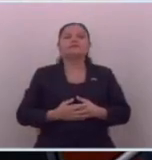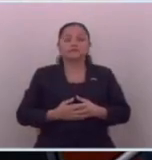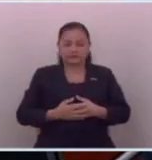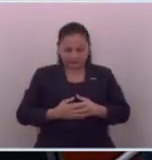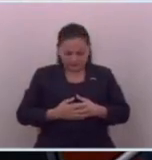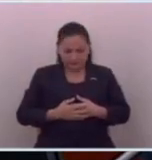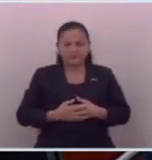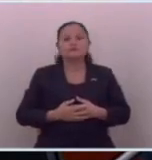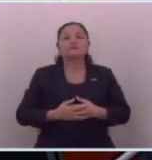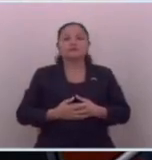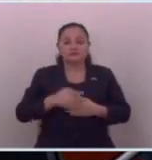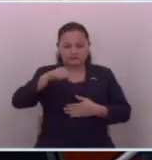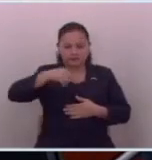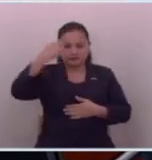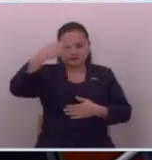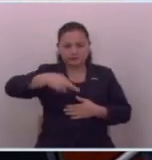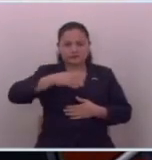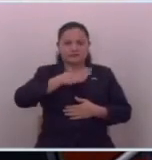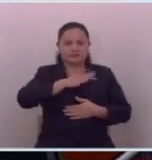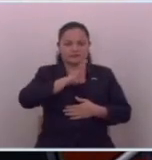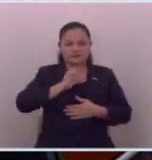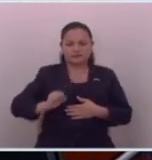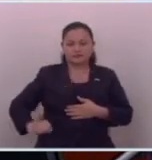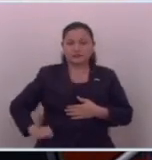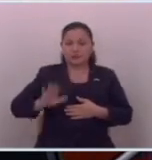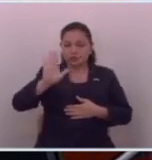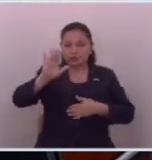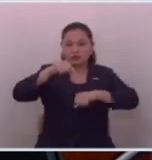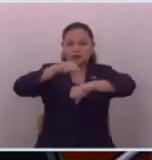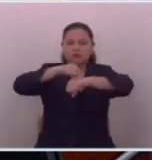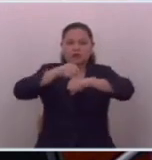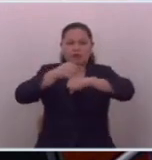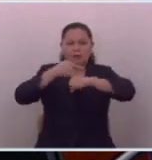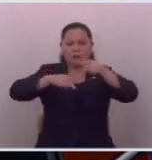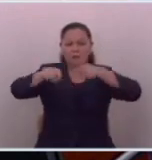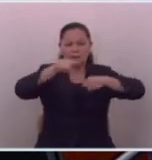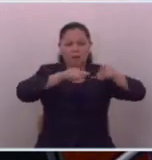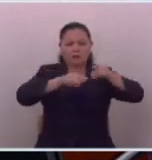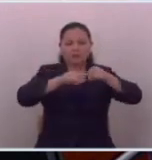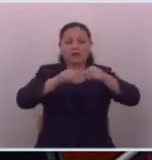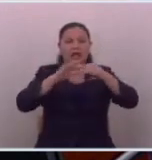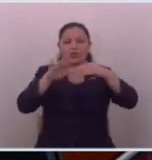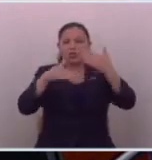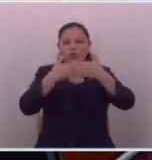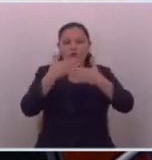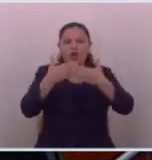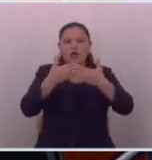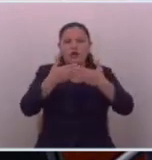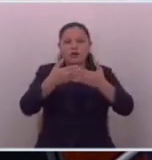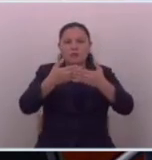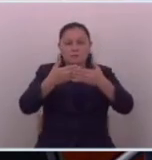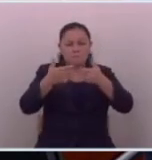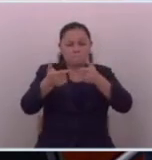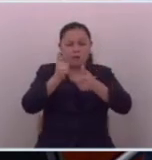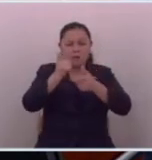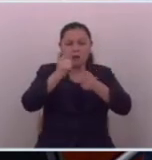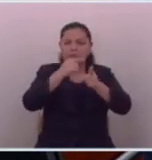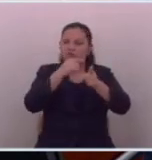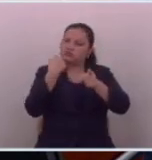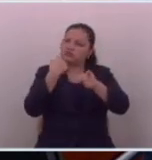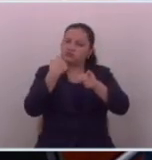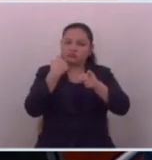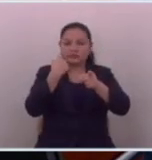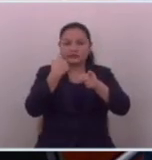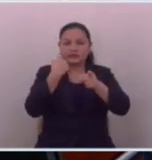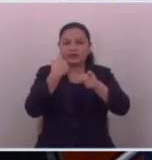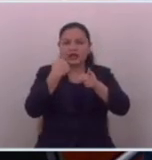esa era la realidad en el tiempo de ellos asesinaban periodistas pero era tan fácil escudarse en las